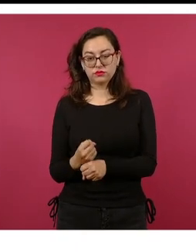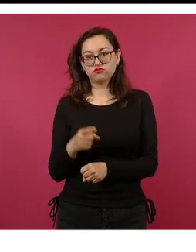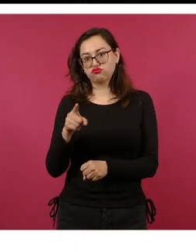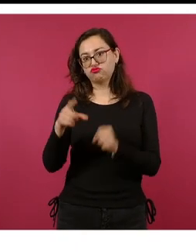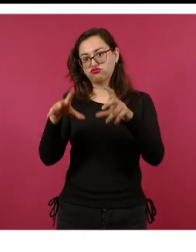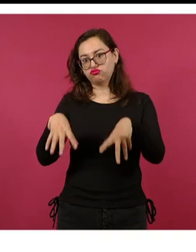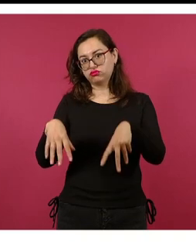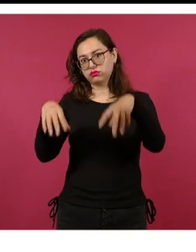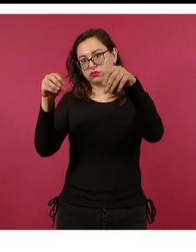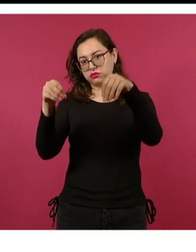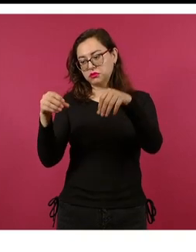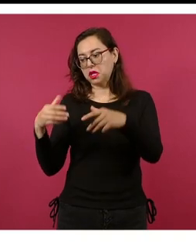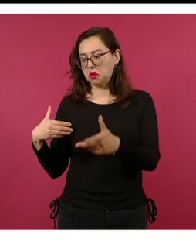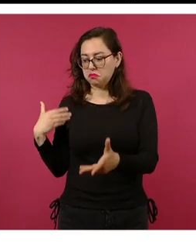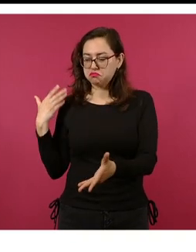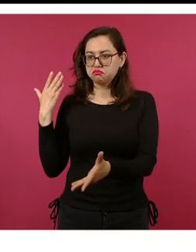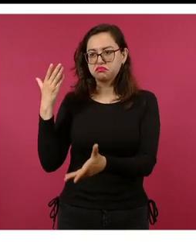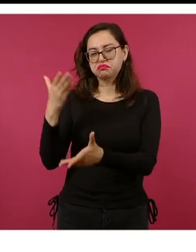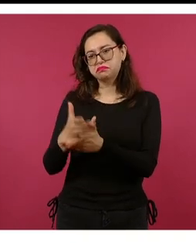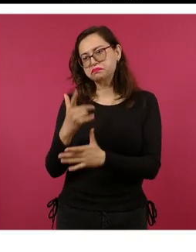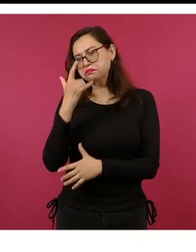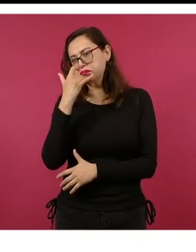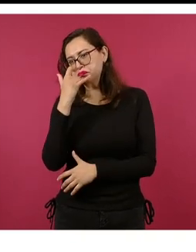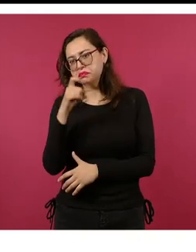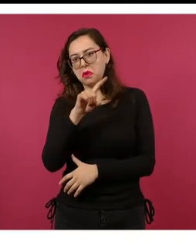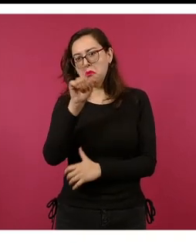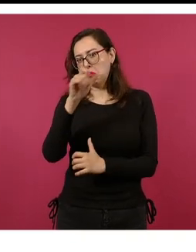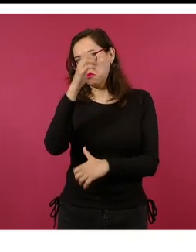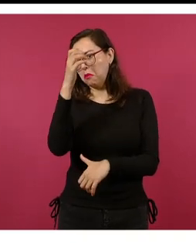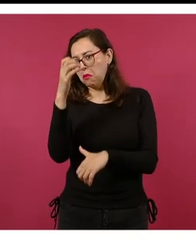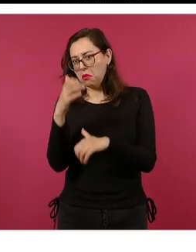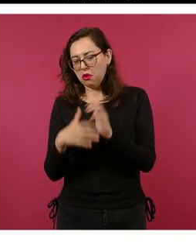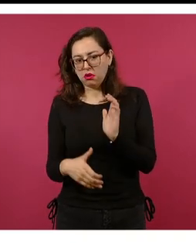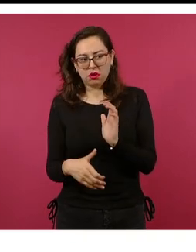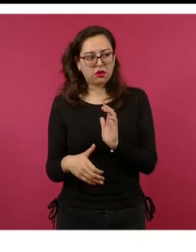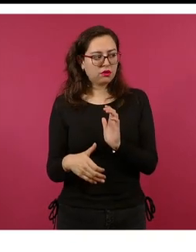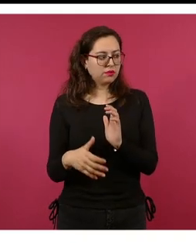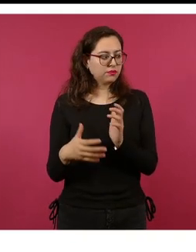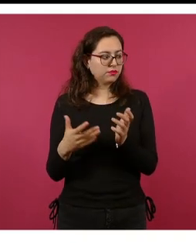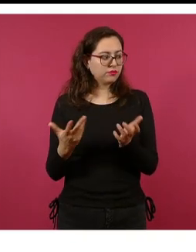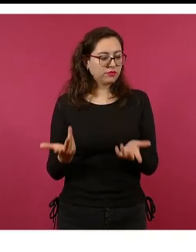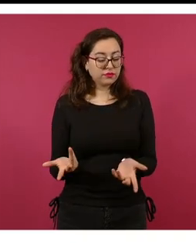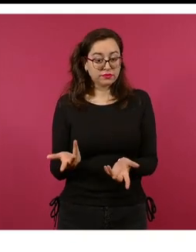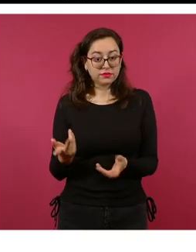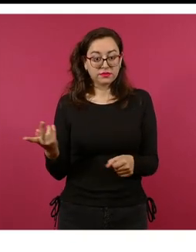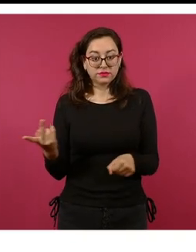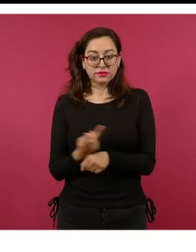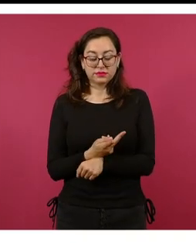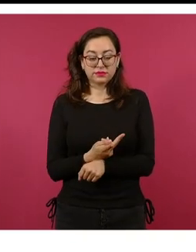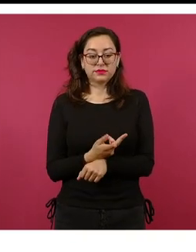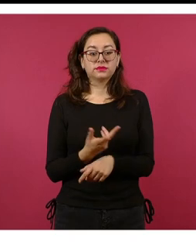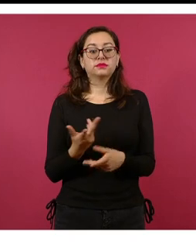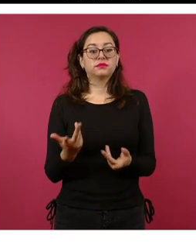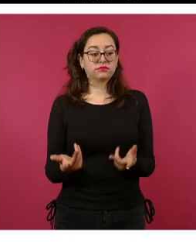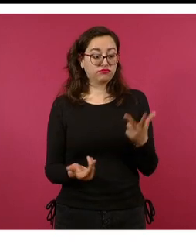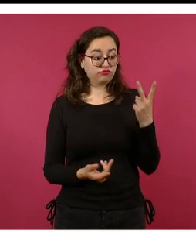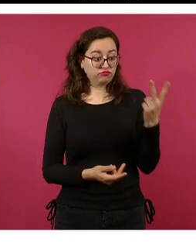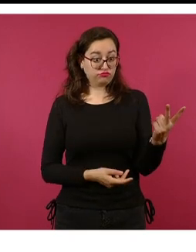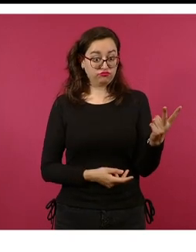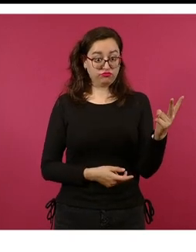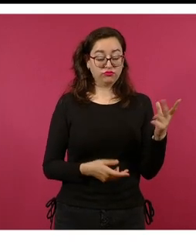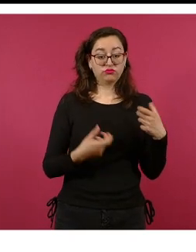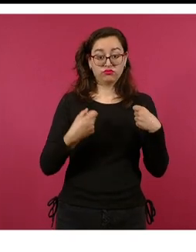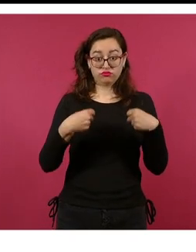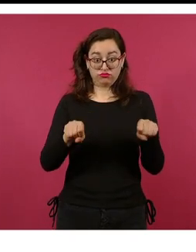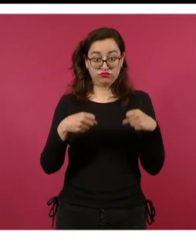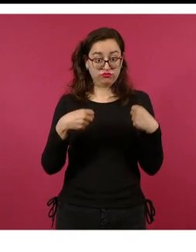concluir el evento, se dirigen a abordar el vehículo, momento en que los hoy detenidos se aproximan en una motocicleta, de la cual descendió Miguel